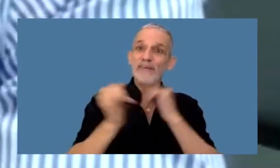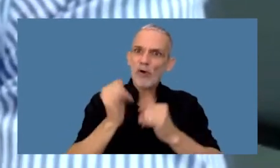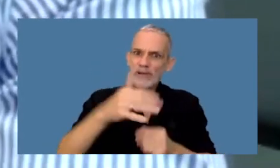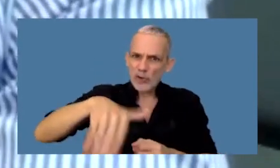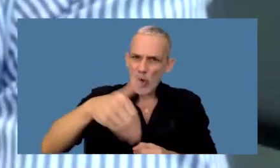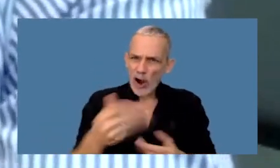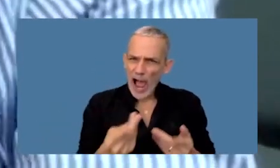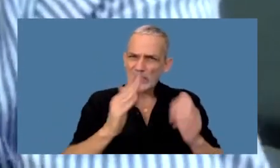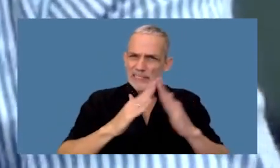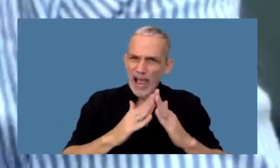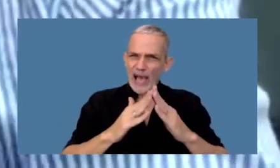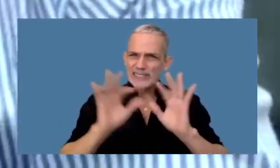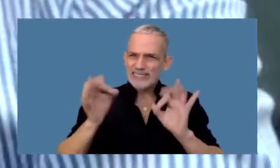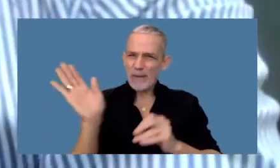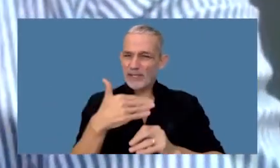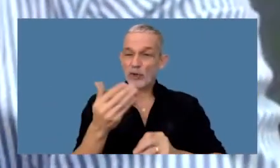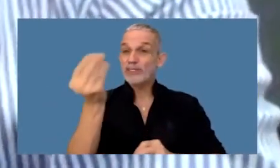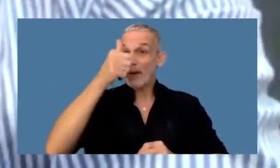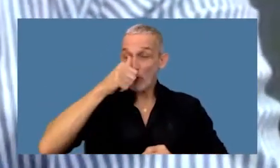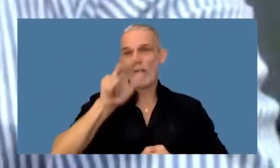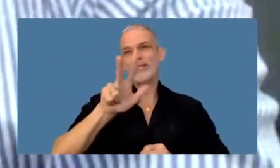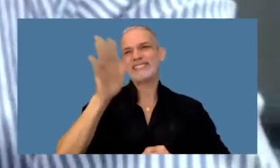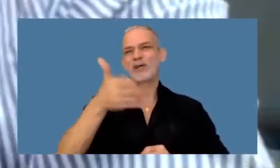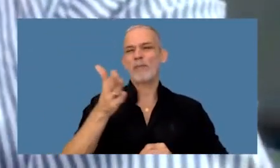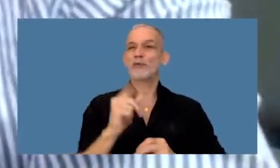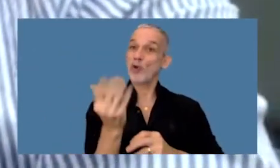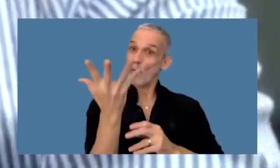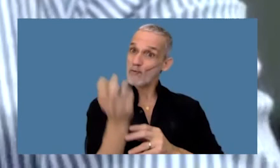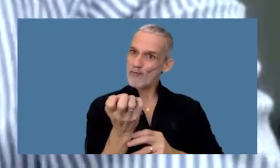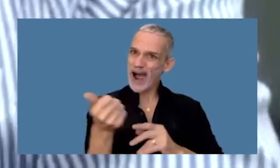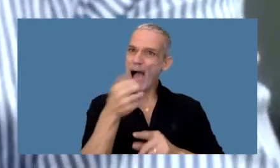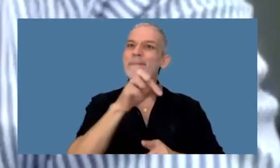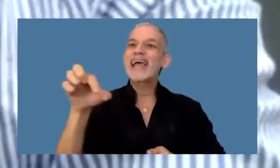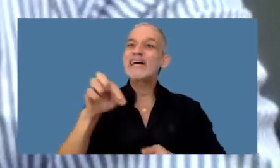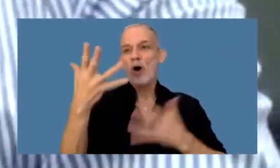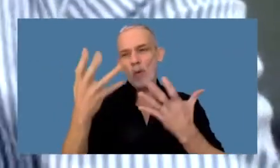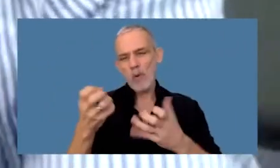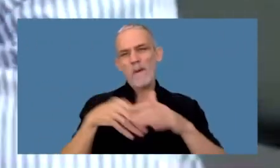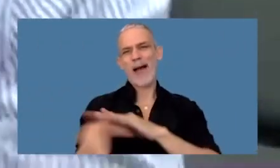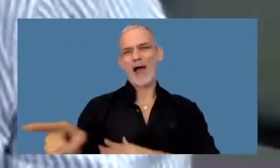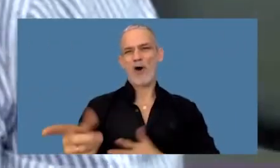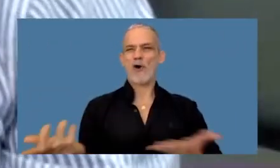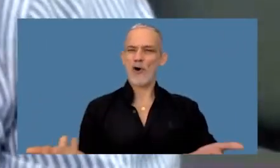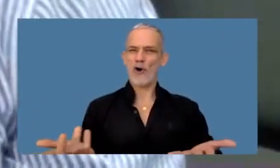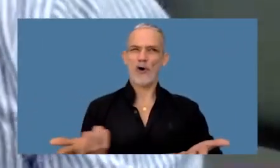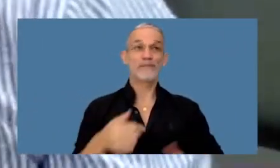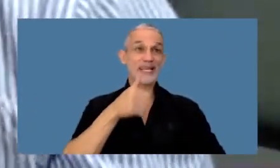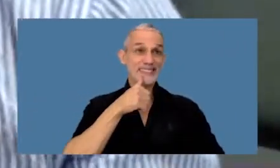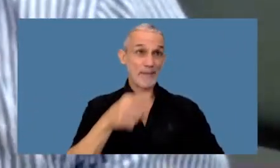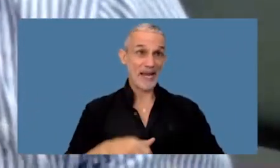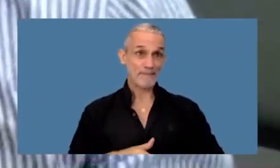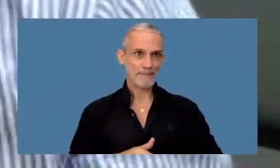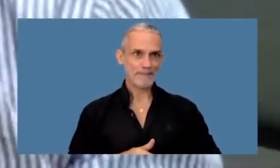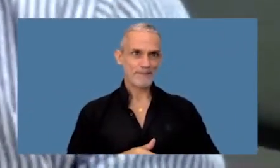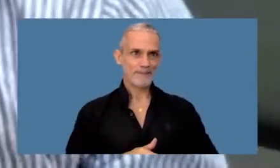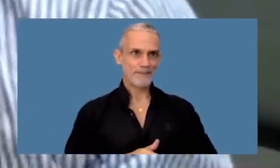de navegación este fin de semana descargándote la app de tu banco y lo que te descargas es